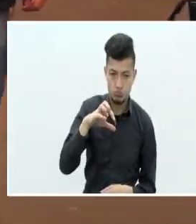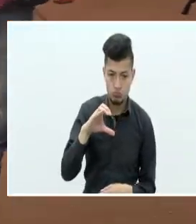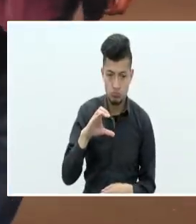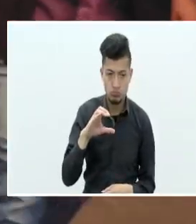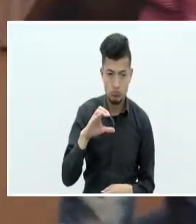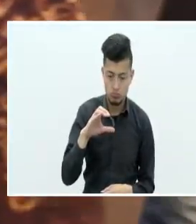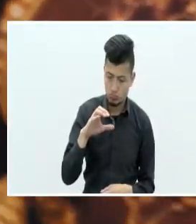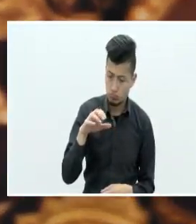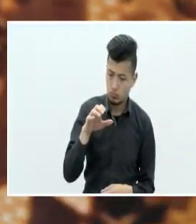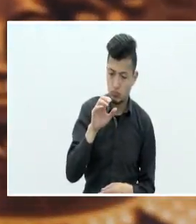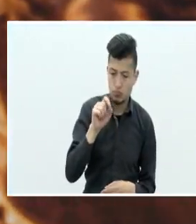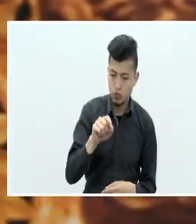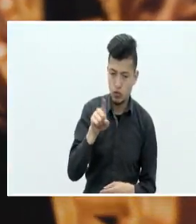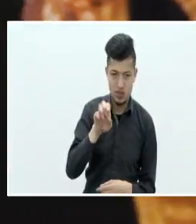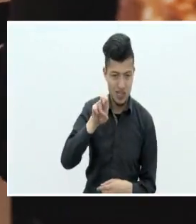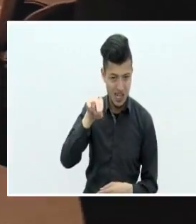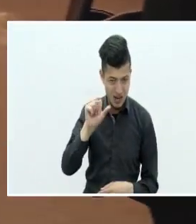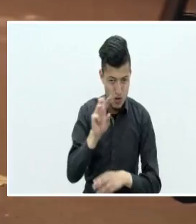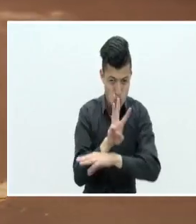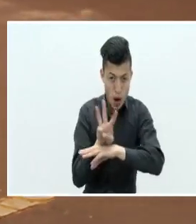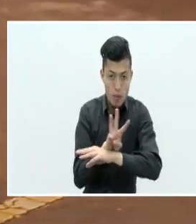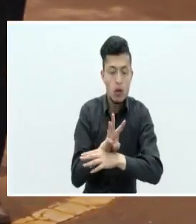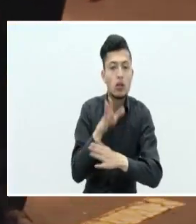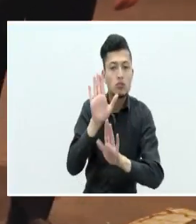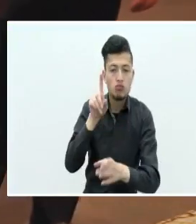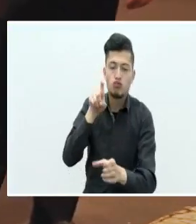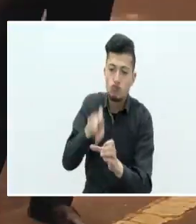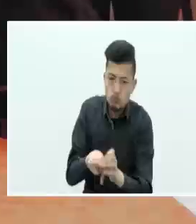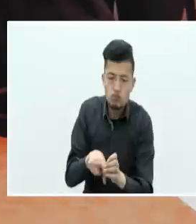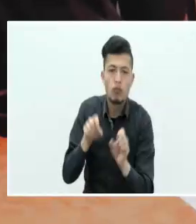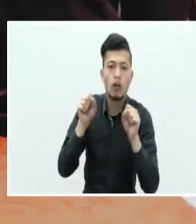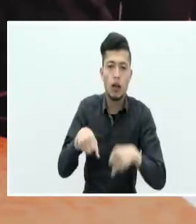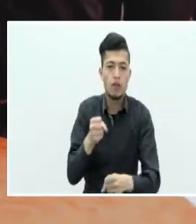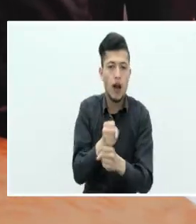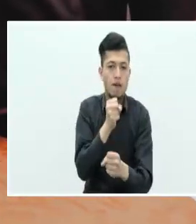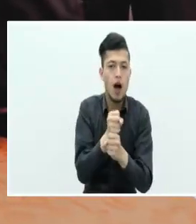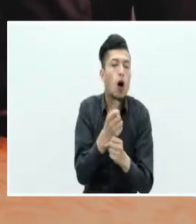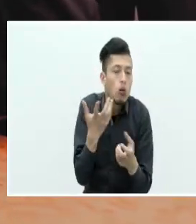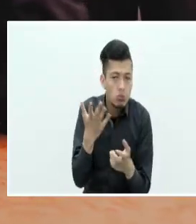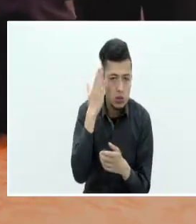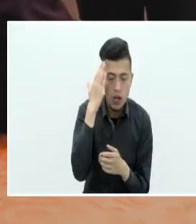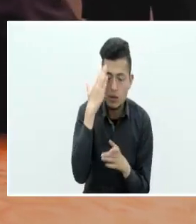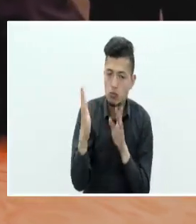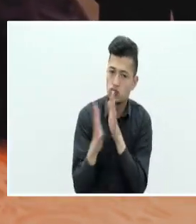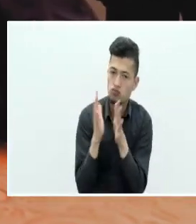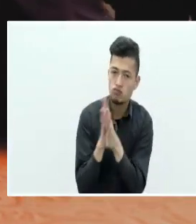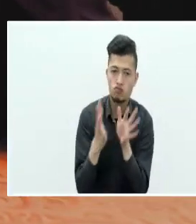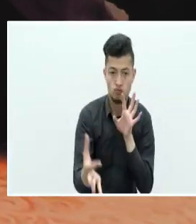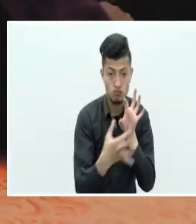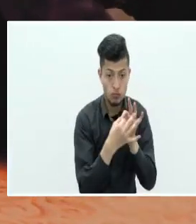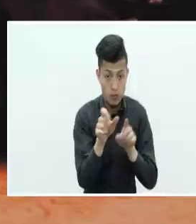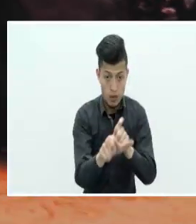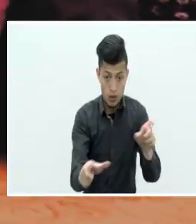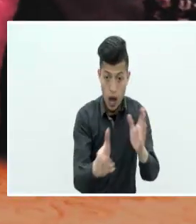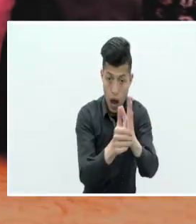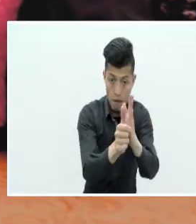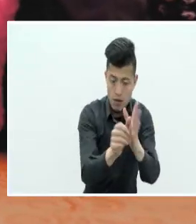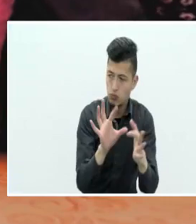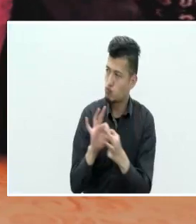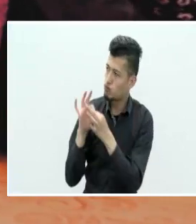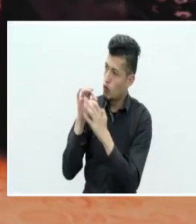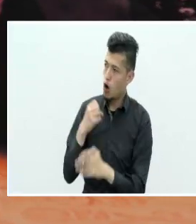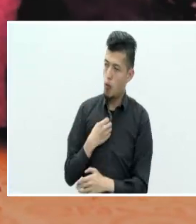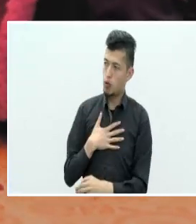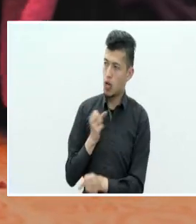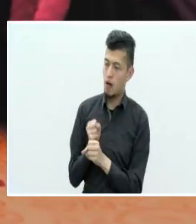donde seguimos publicando vacantes y recibiendo las necesidades de las empresas para poder conectar el talento de los colombianos con las oportunidades.